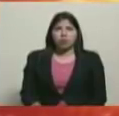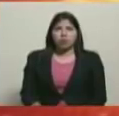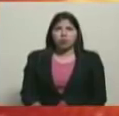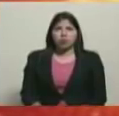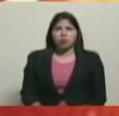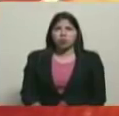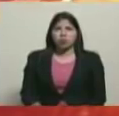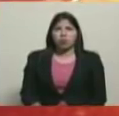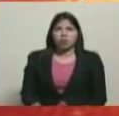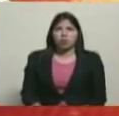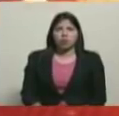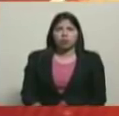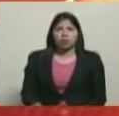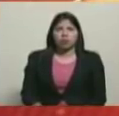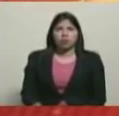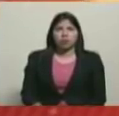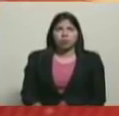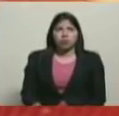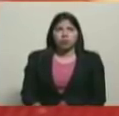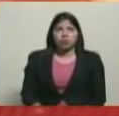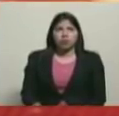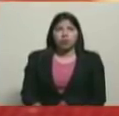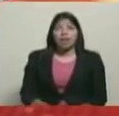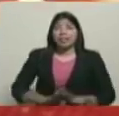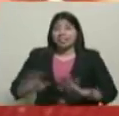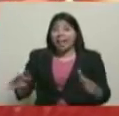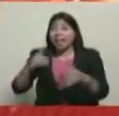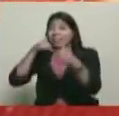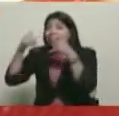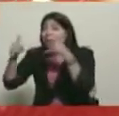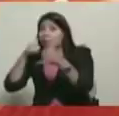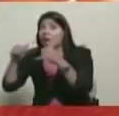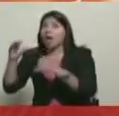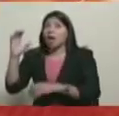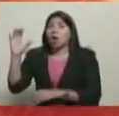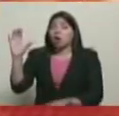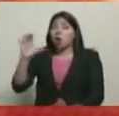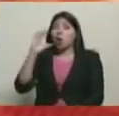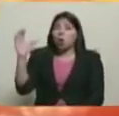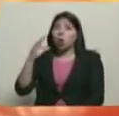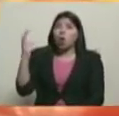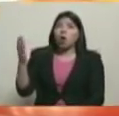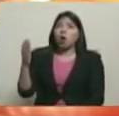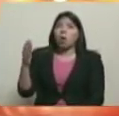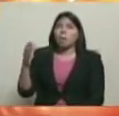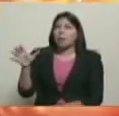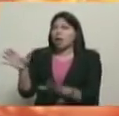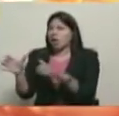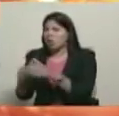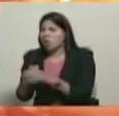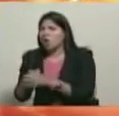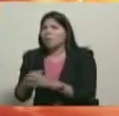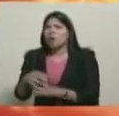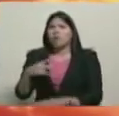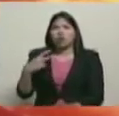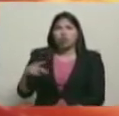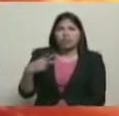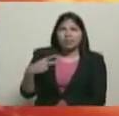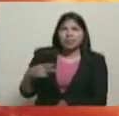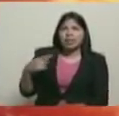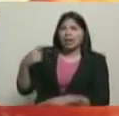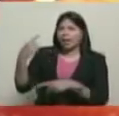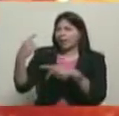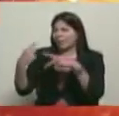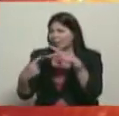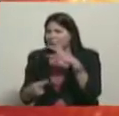patas arriba. Desde Colombia, los fascistas de voluntad popular se delatan. Y luego se